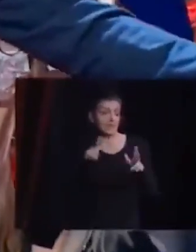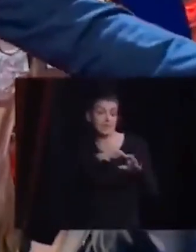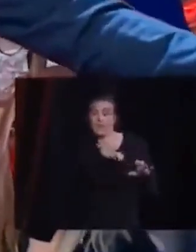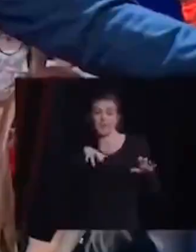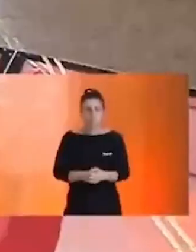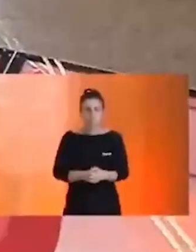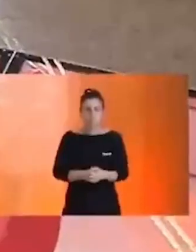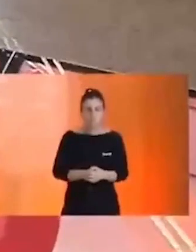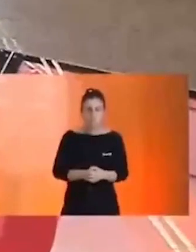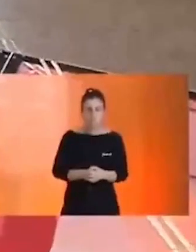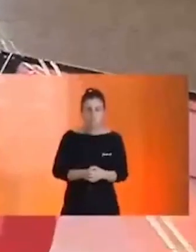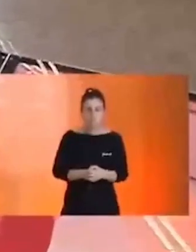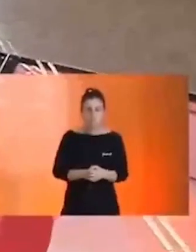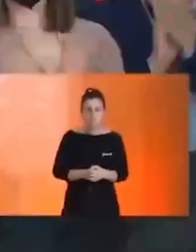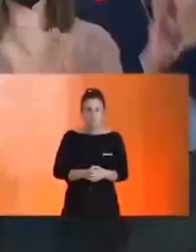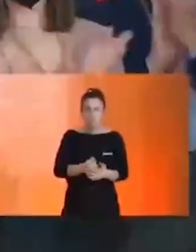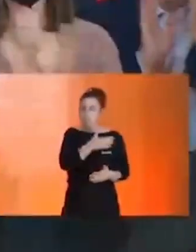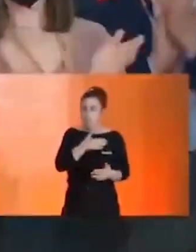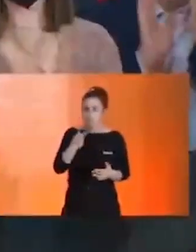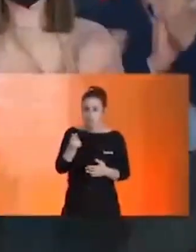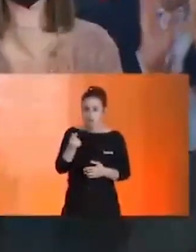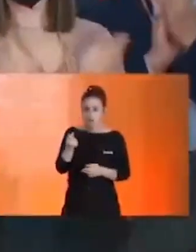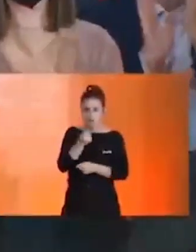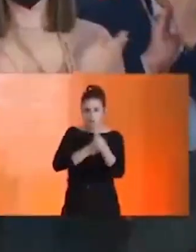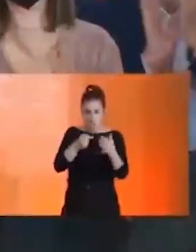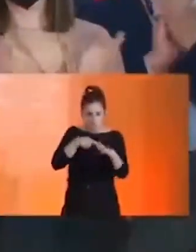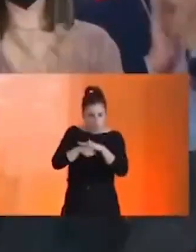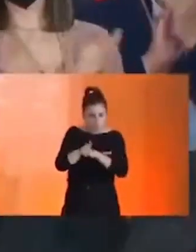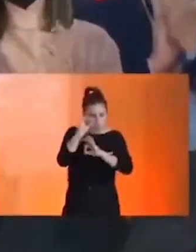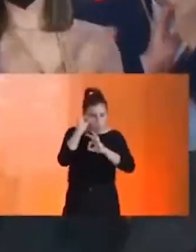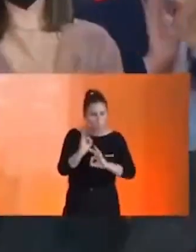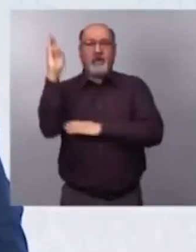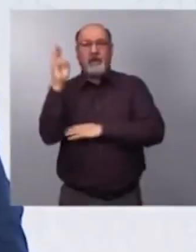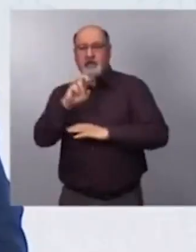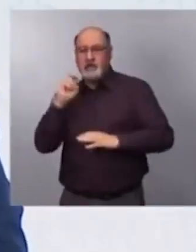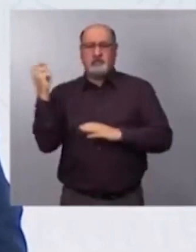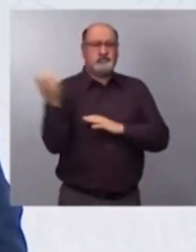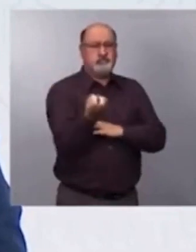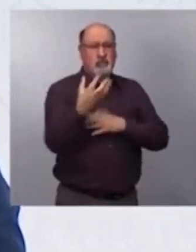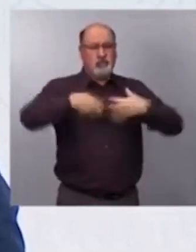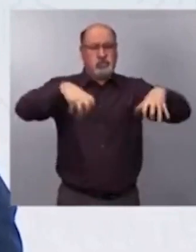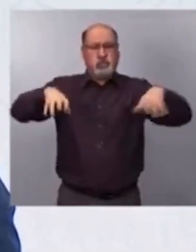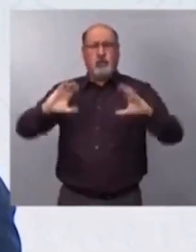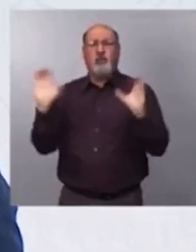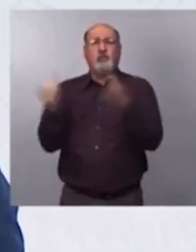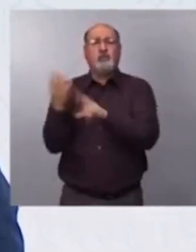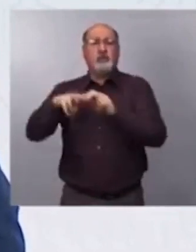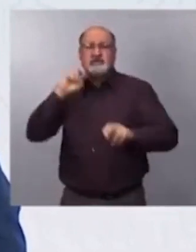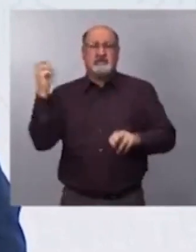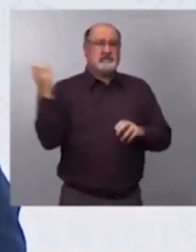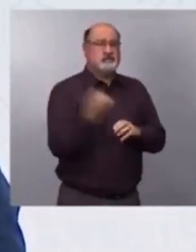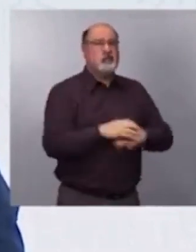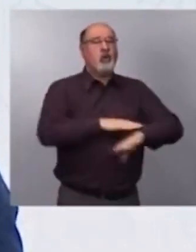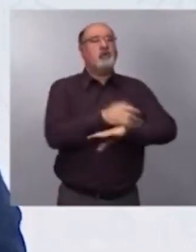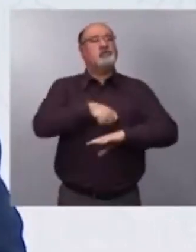de nuestro país. Una recuperación justa, porque crecer significa repartir. El Ejecutivo avanza y